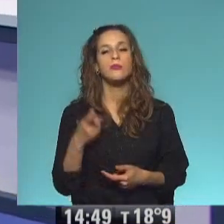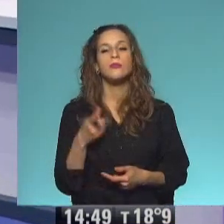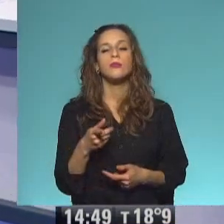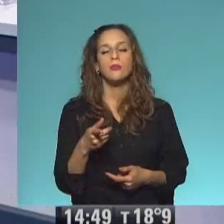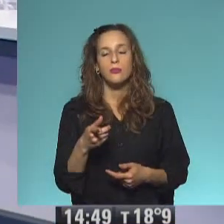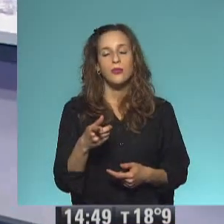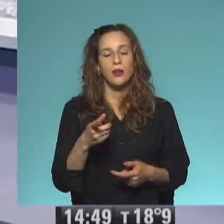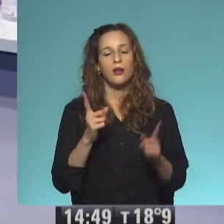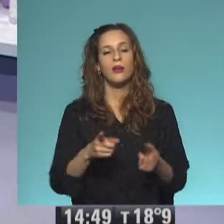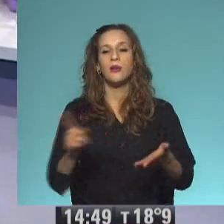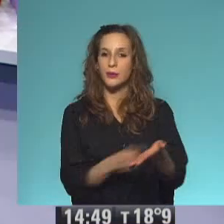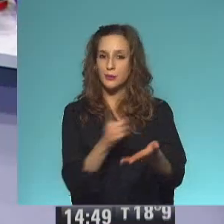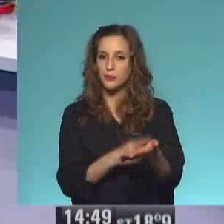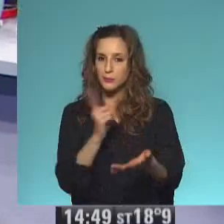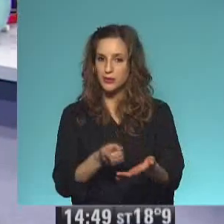Muchos colores. ¿Ves hasta acá?